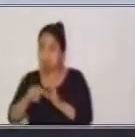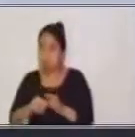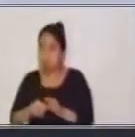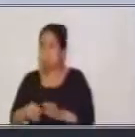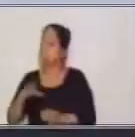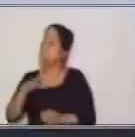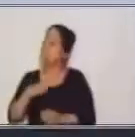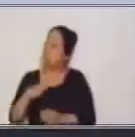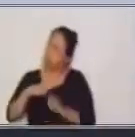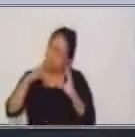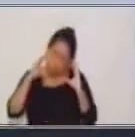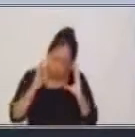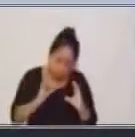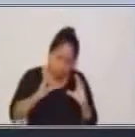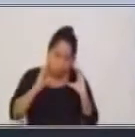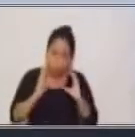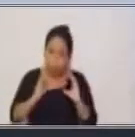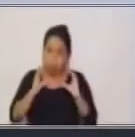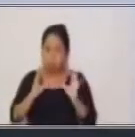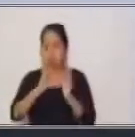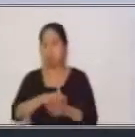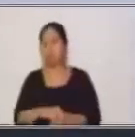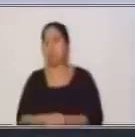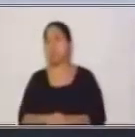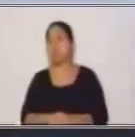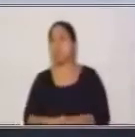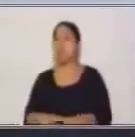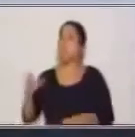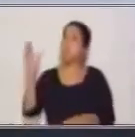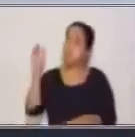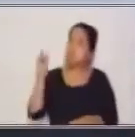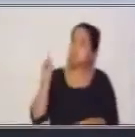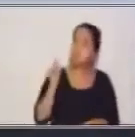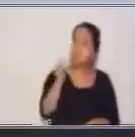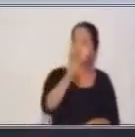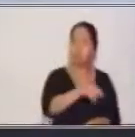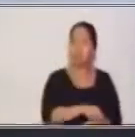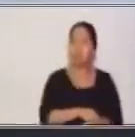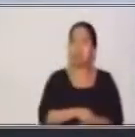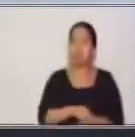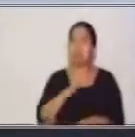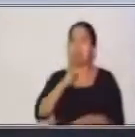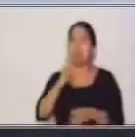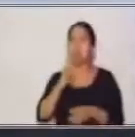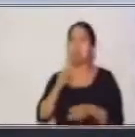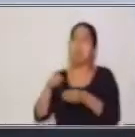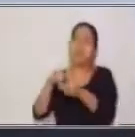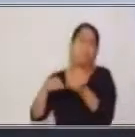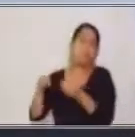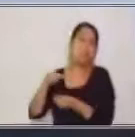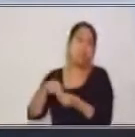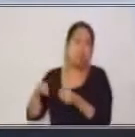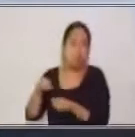hay que tener cuidado con esto. El tú, pues es más familiar. Con esta forma